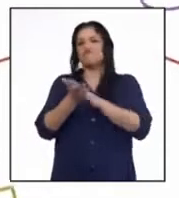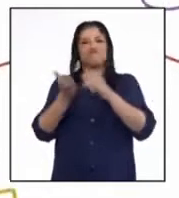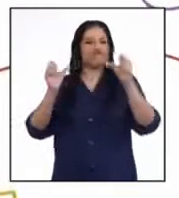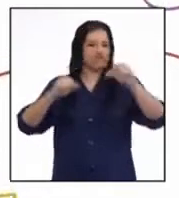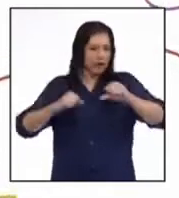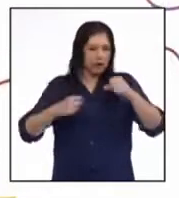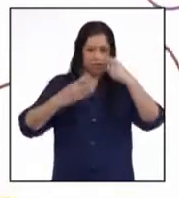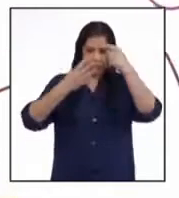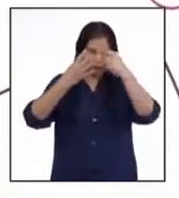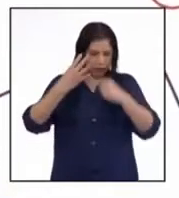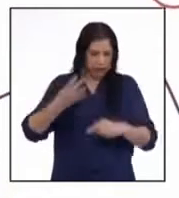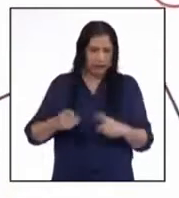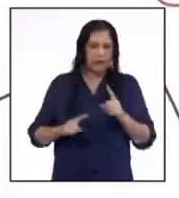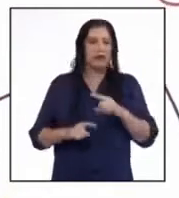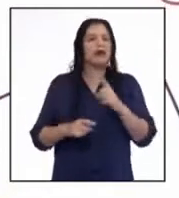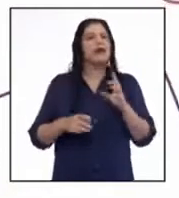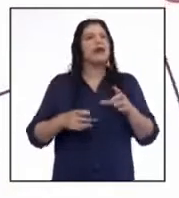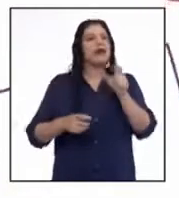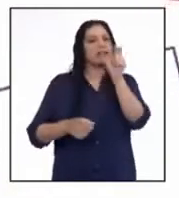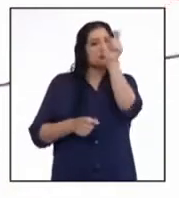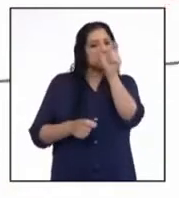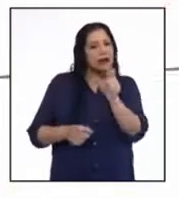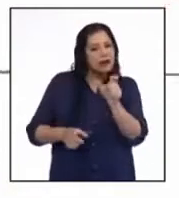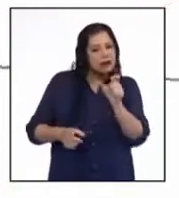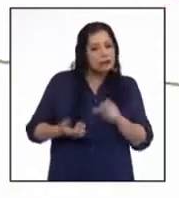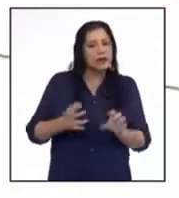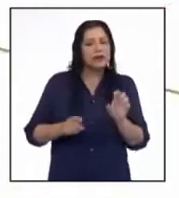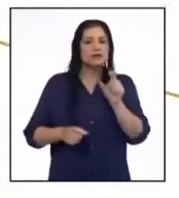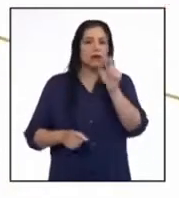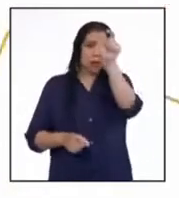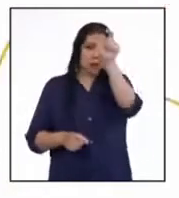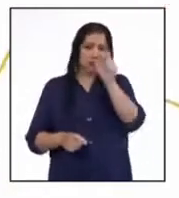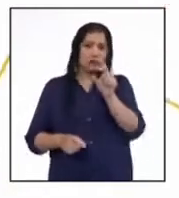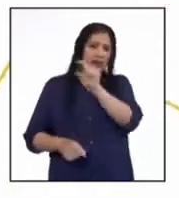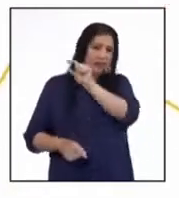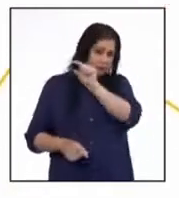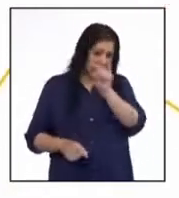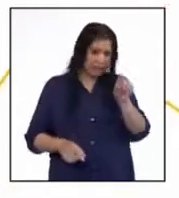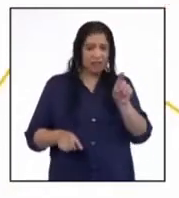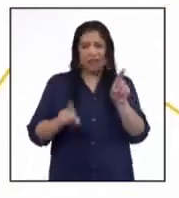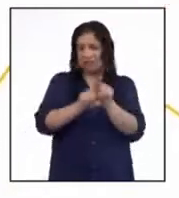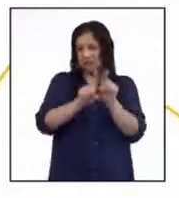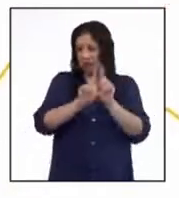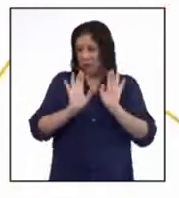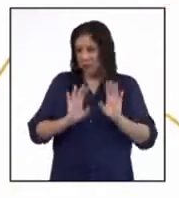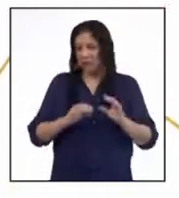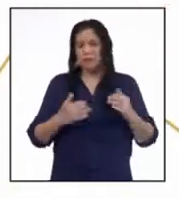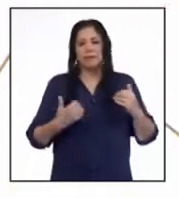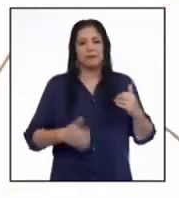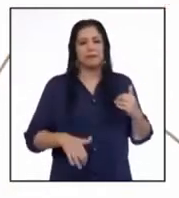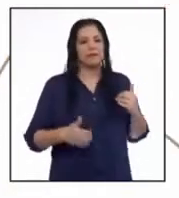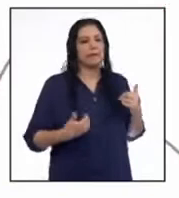Las barras se pueden presentar en forma horizontal y vertical.